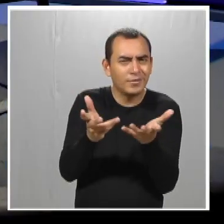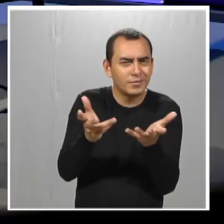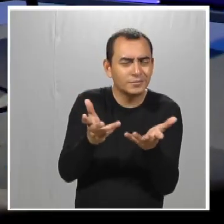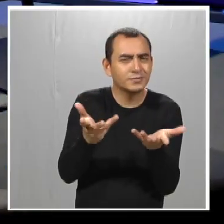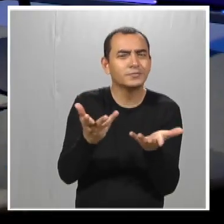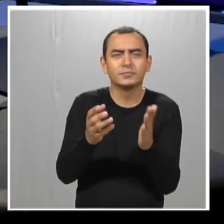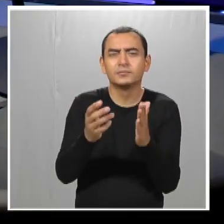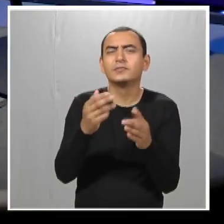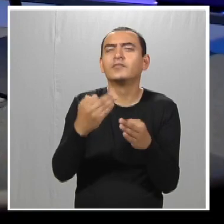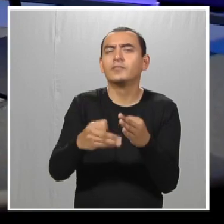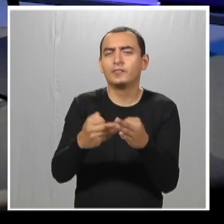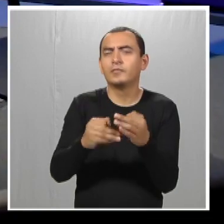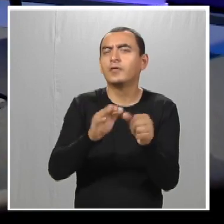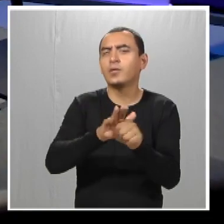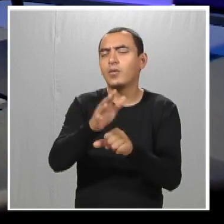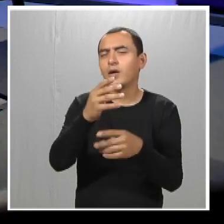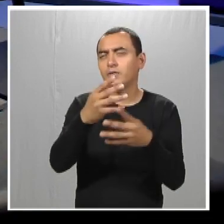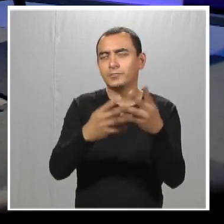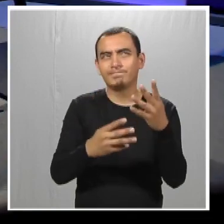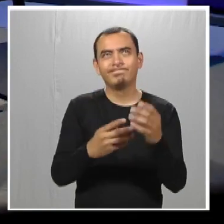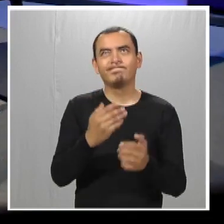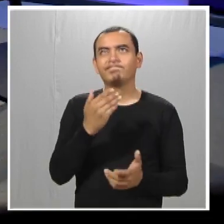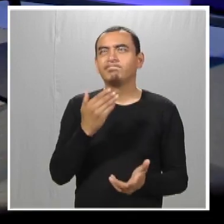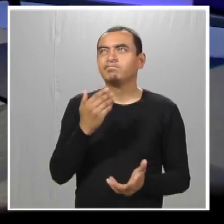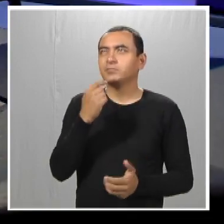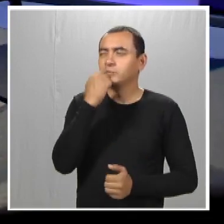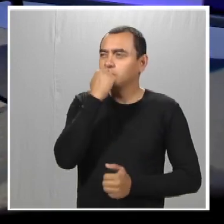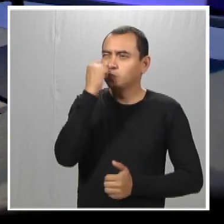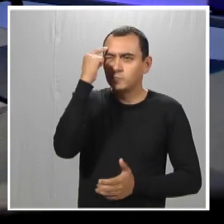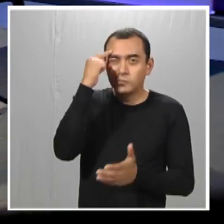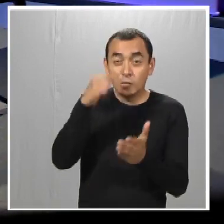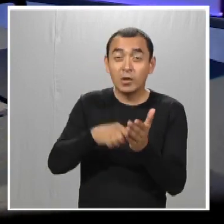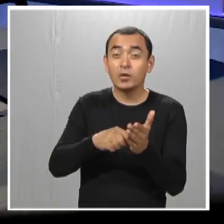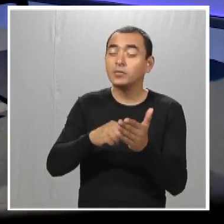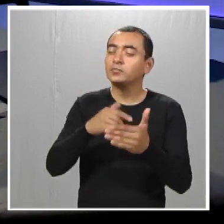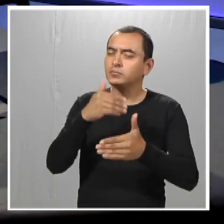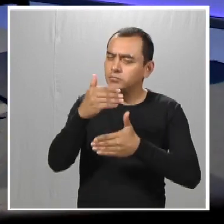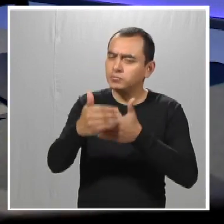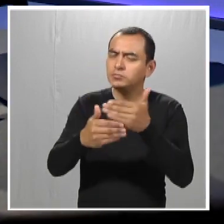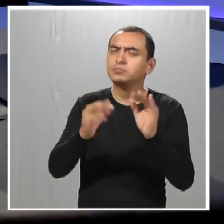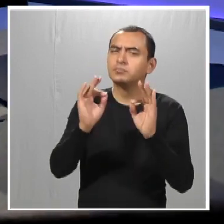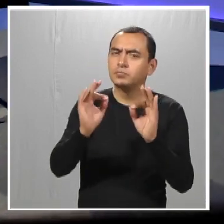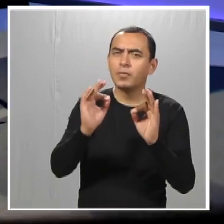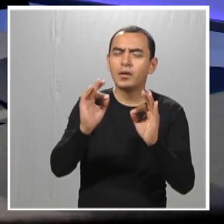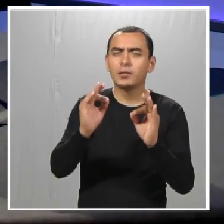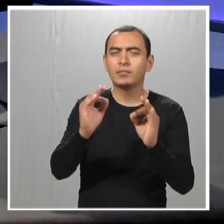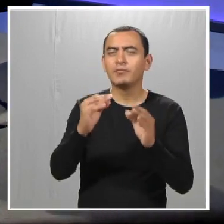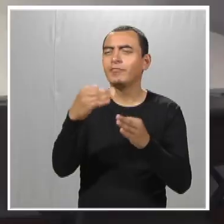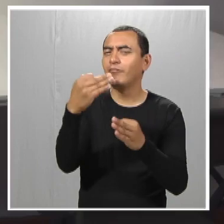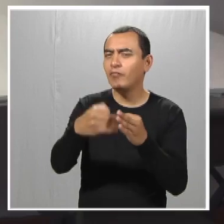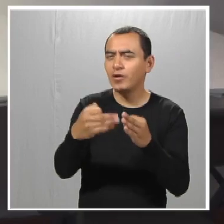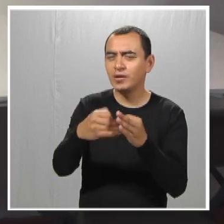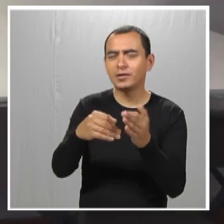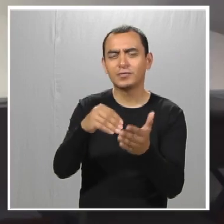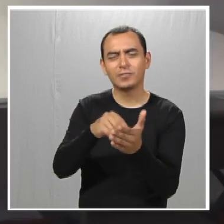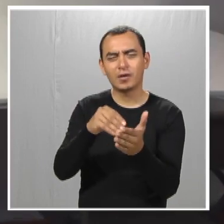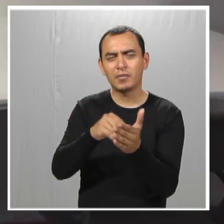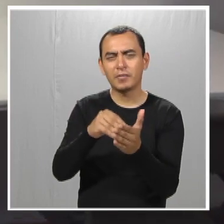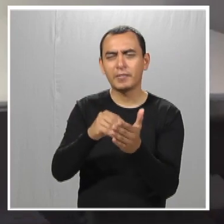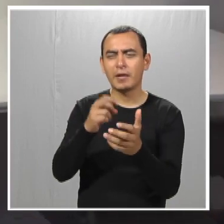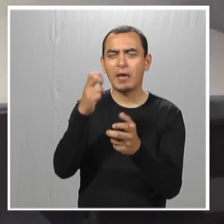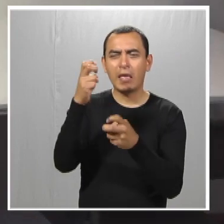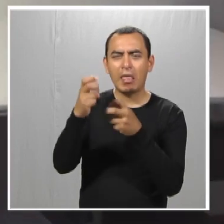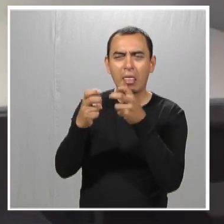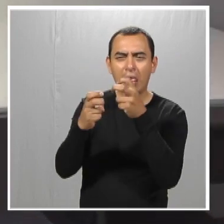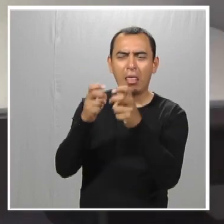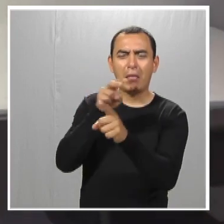ahí. ¿Qué nos hace falta? Yo creo que vamos en un buen camino. Nos hace falta nada más como quitar un poco